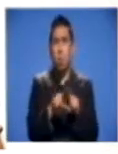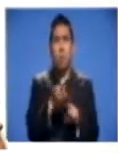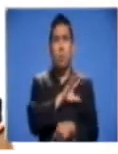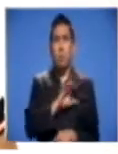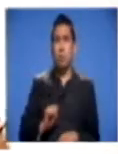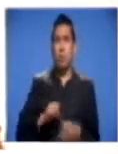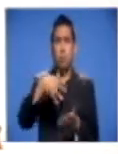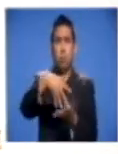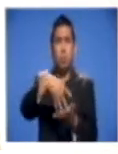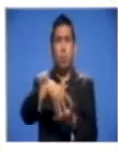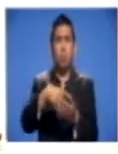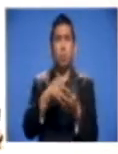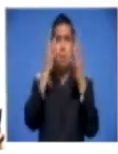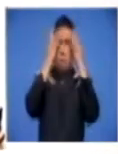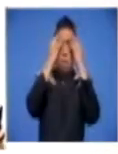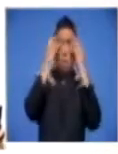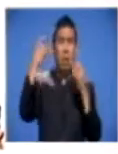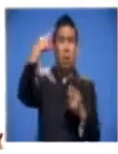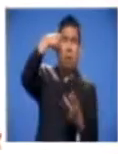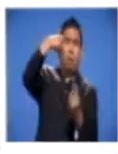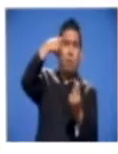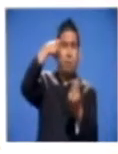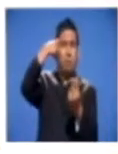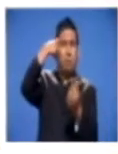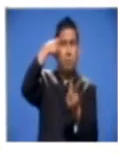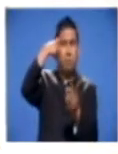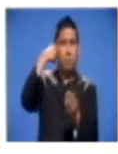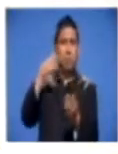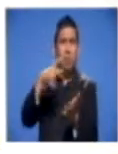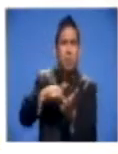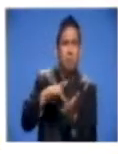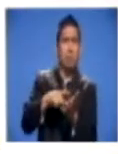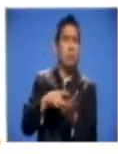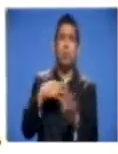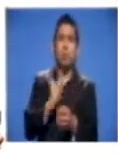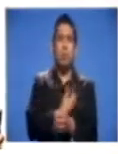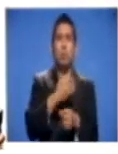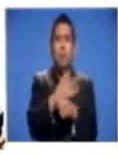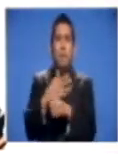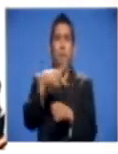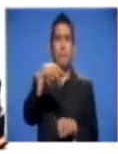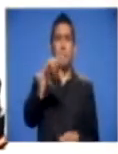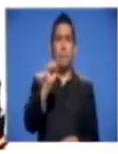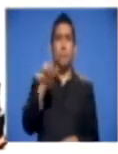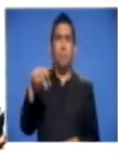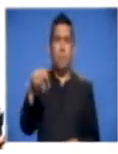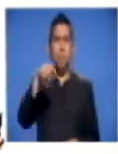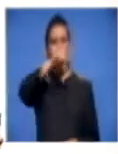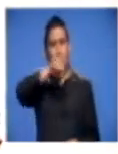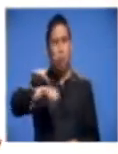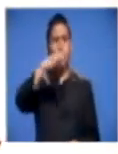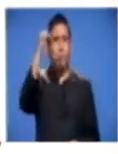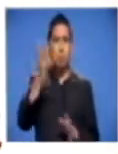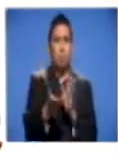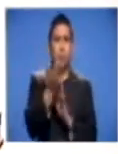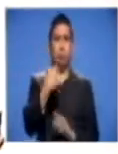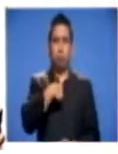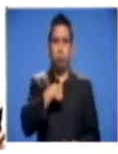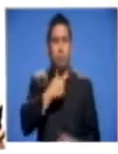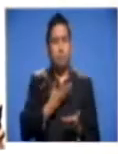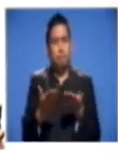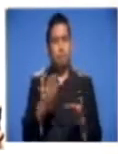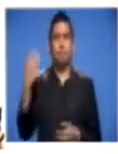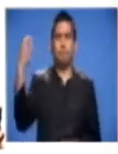son las extorsiones. El Partido Salvadoreño Progresista y especialmente tu servidor, el Coronel Rodríguez Hurtado,